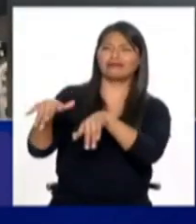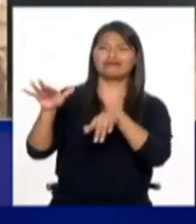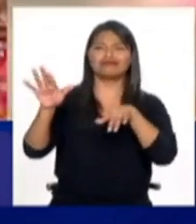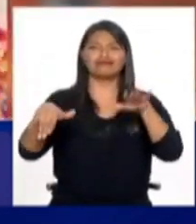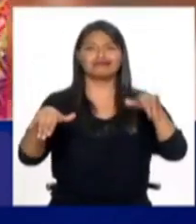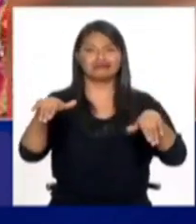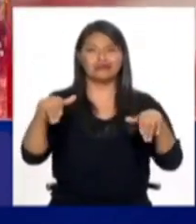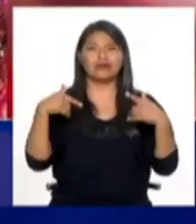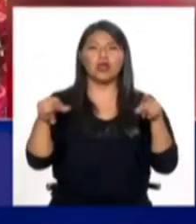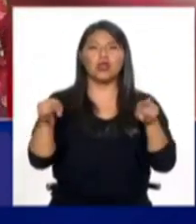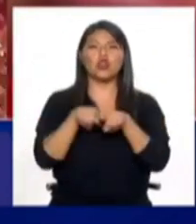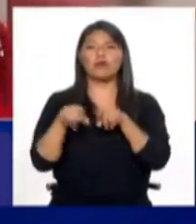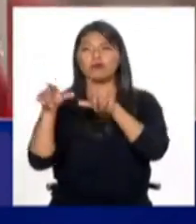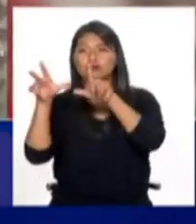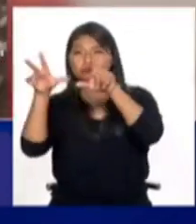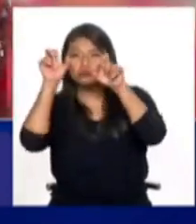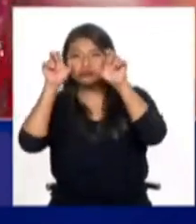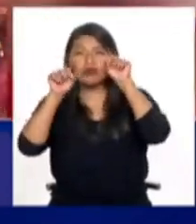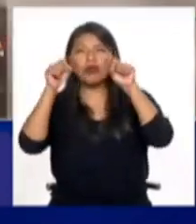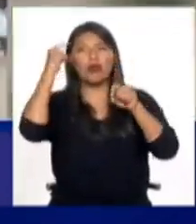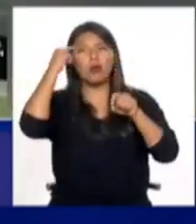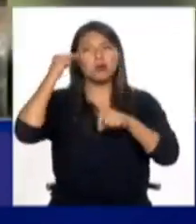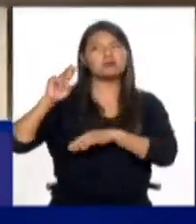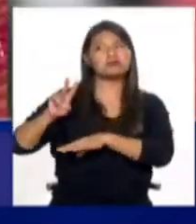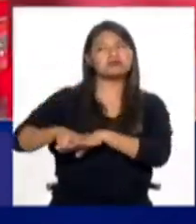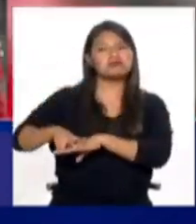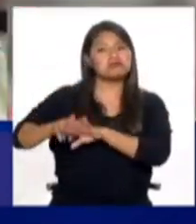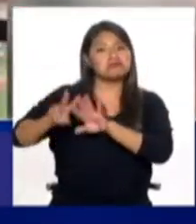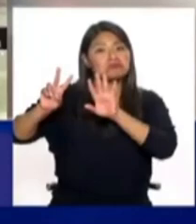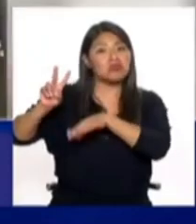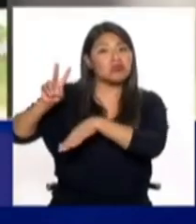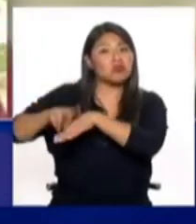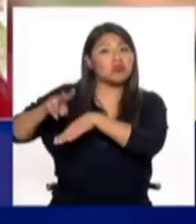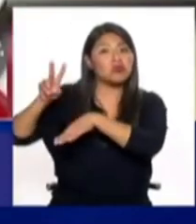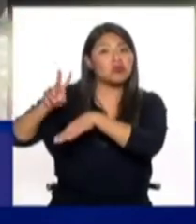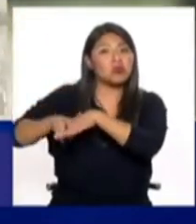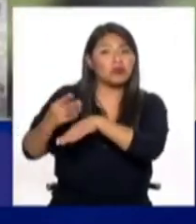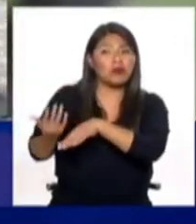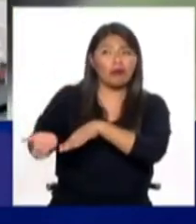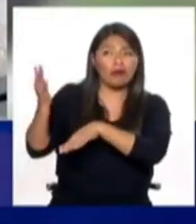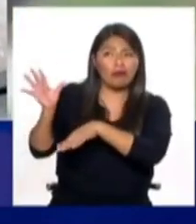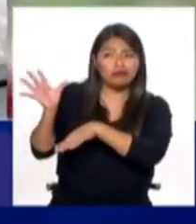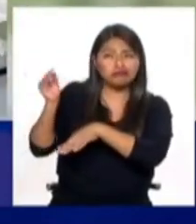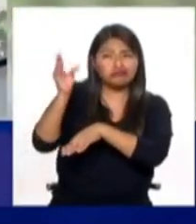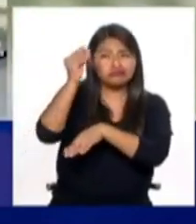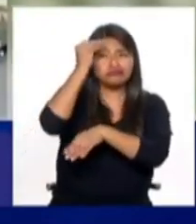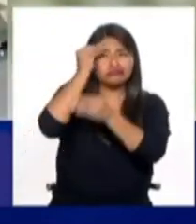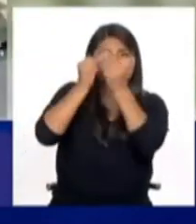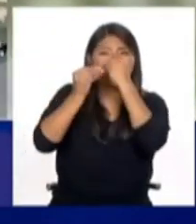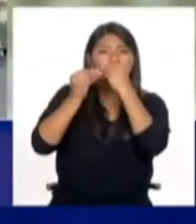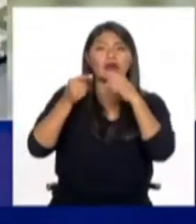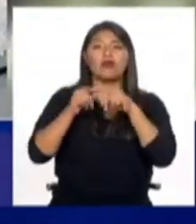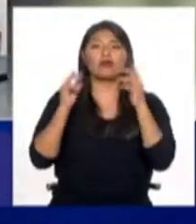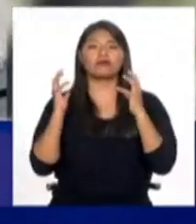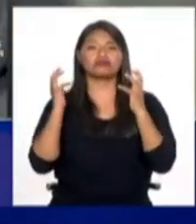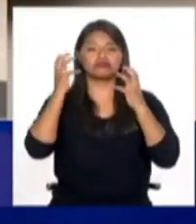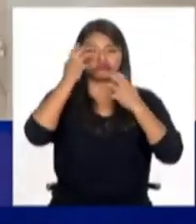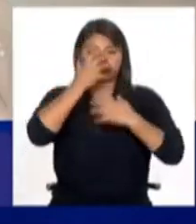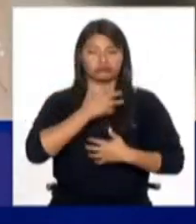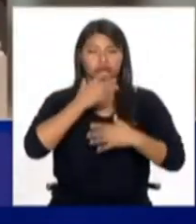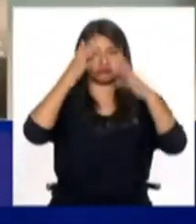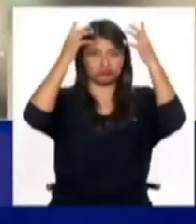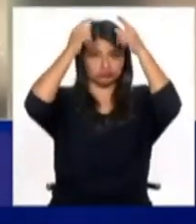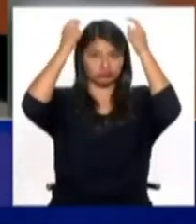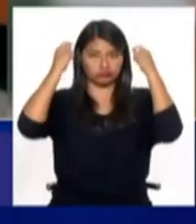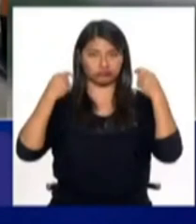eso hace que un chico considere que es normal, entre comillas, disfrazarse de una persona andina